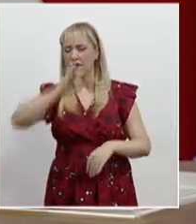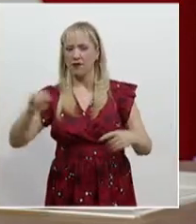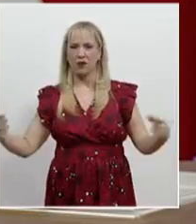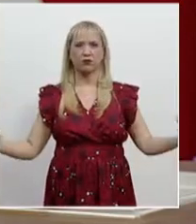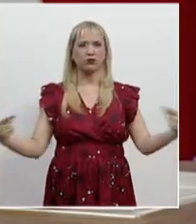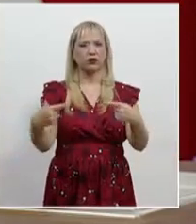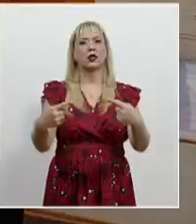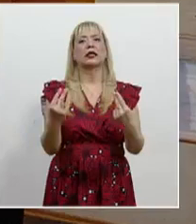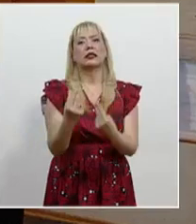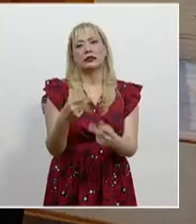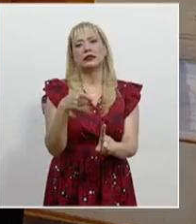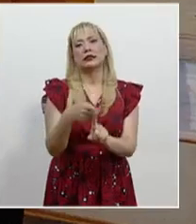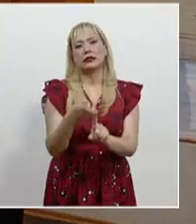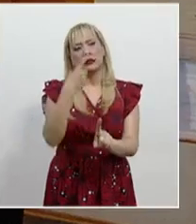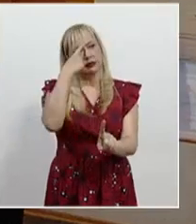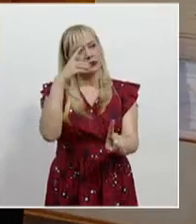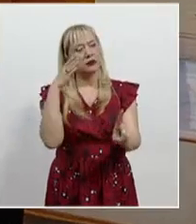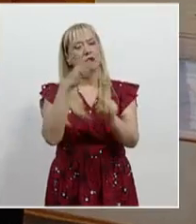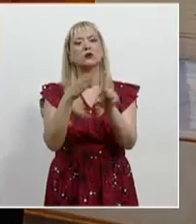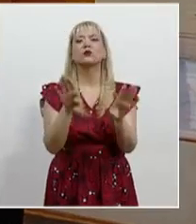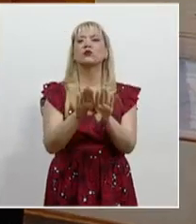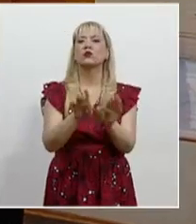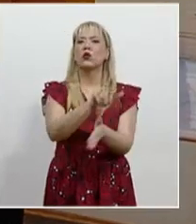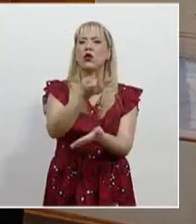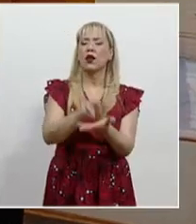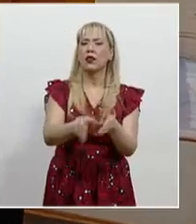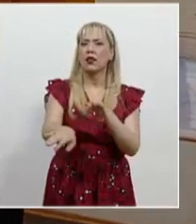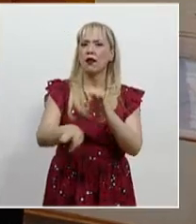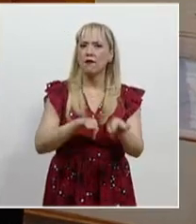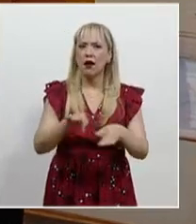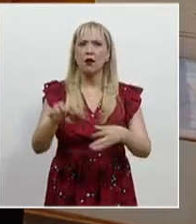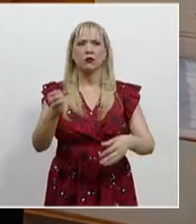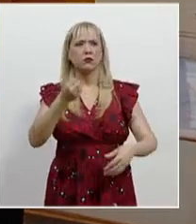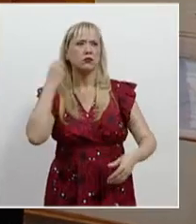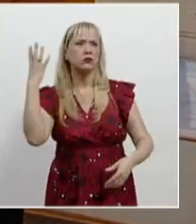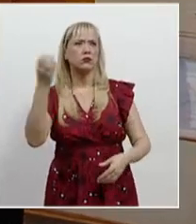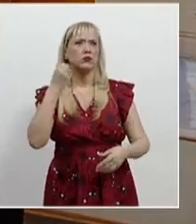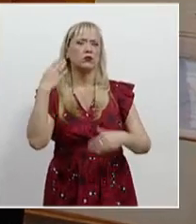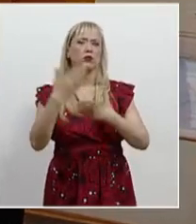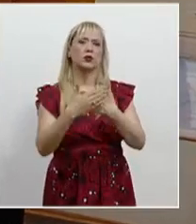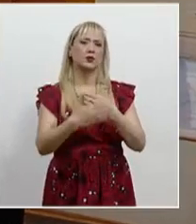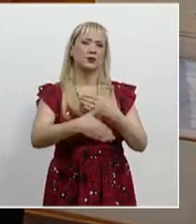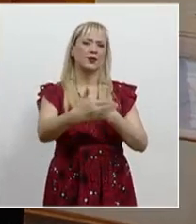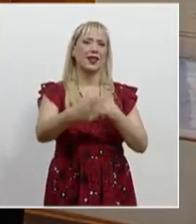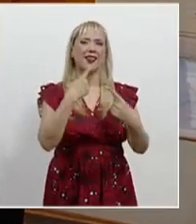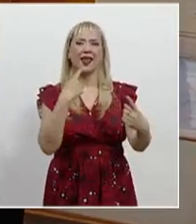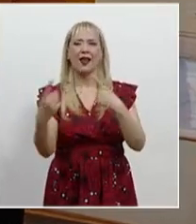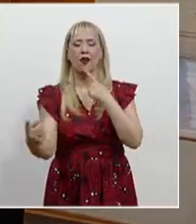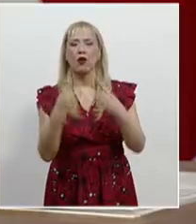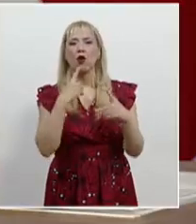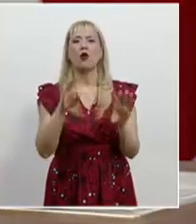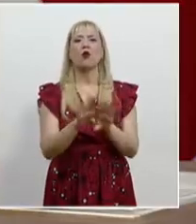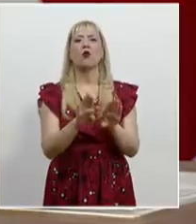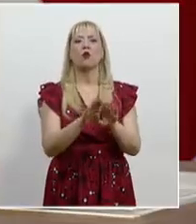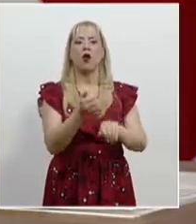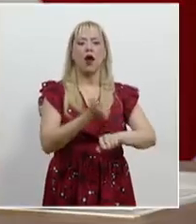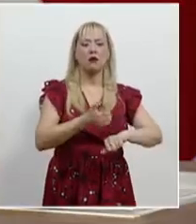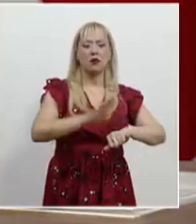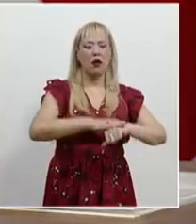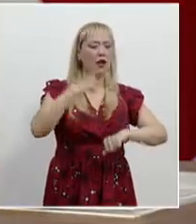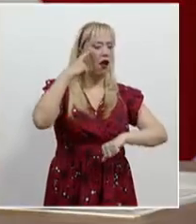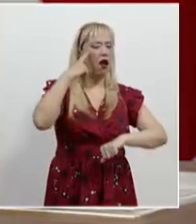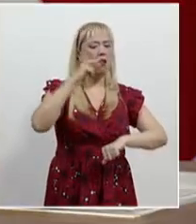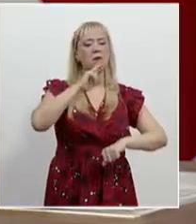Al inaugurar el ciclo de conversatorios sobre justicia laboral, recordó que el nuevo modelo contempla una instancia administrativa de conciliación